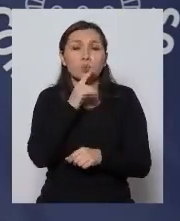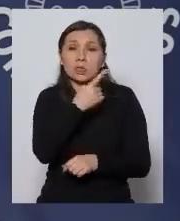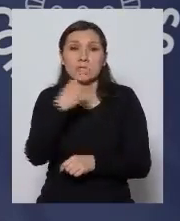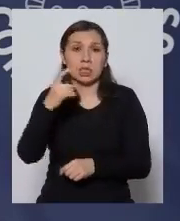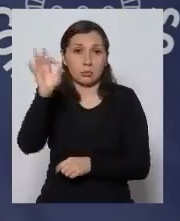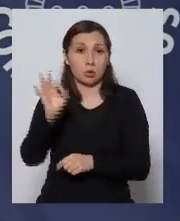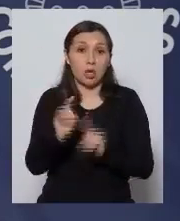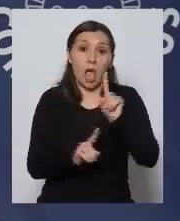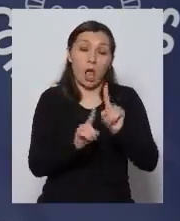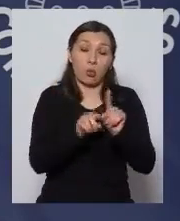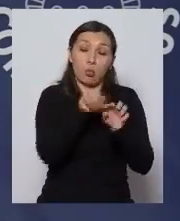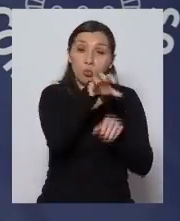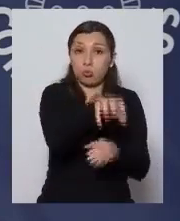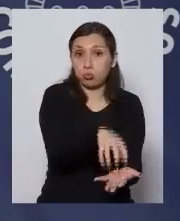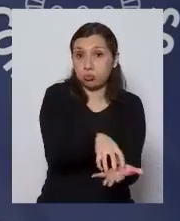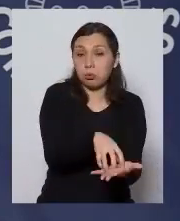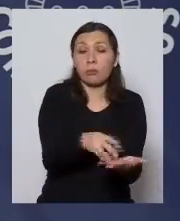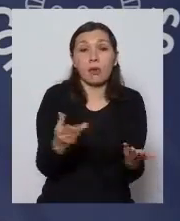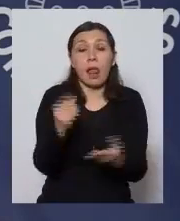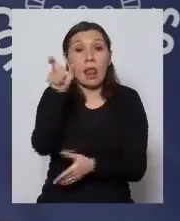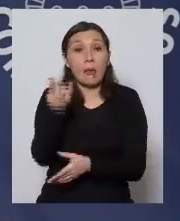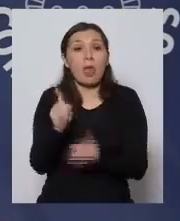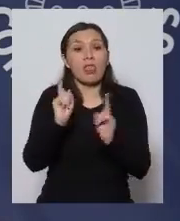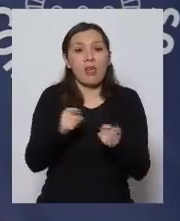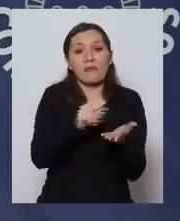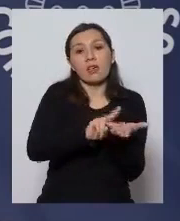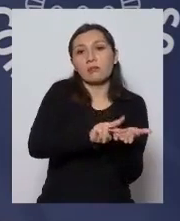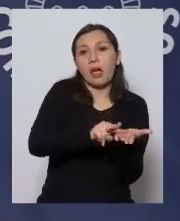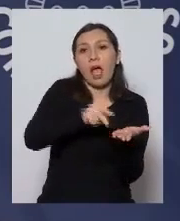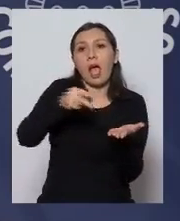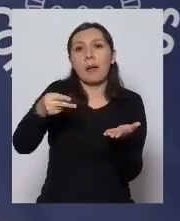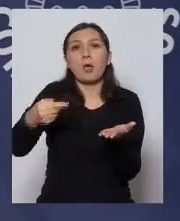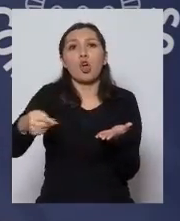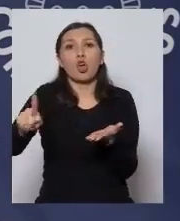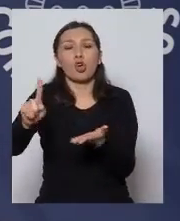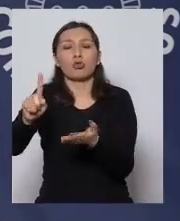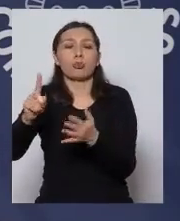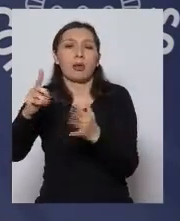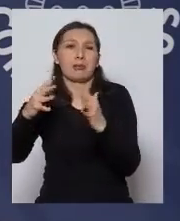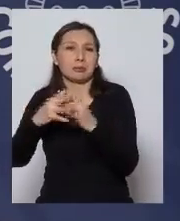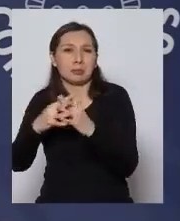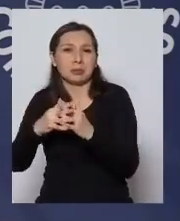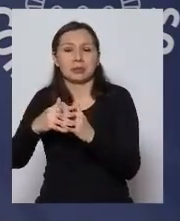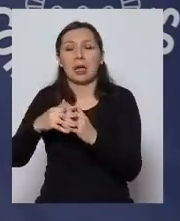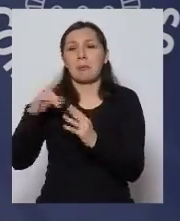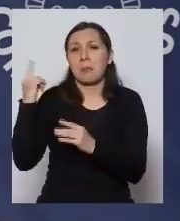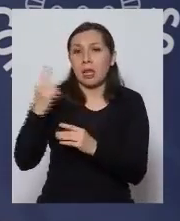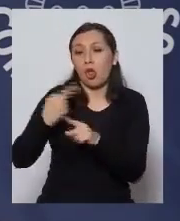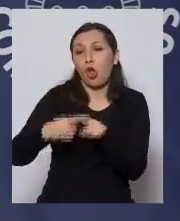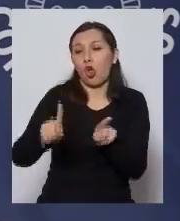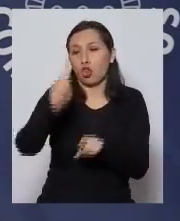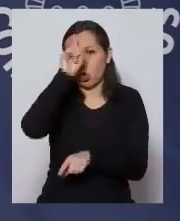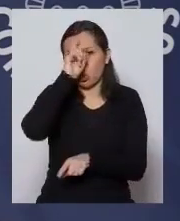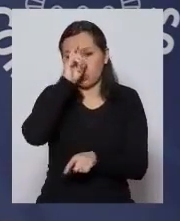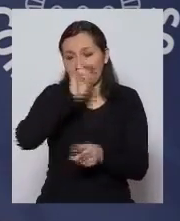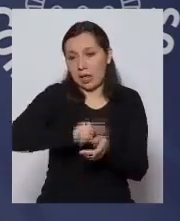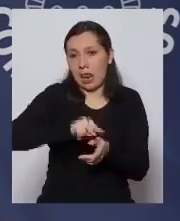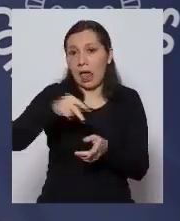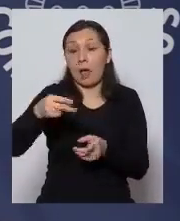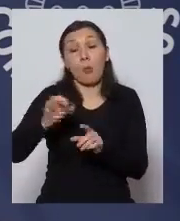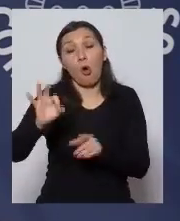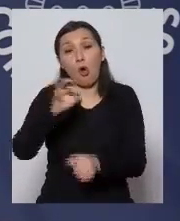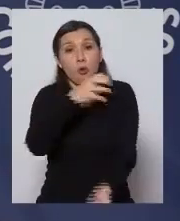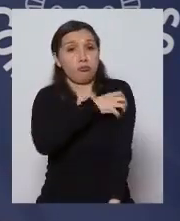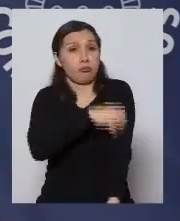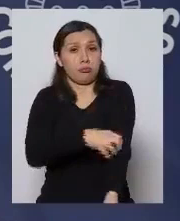al 100% y eso significa que la persona tiene que ser trasladada a otro recinto de las fuerzas armadas privadas otro hospital incluso otra